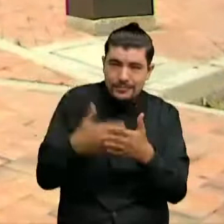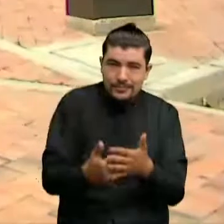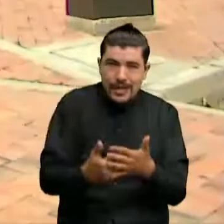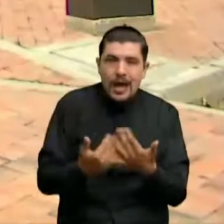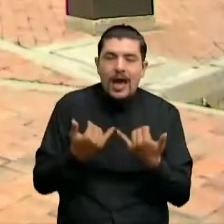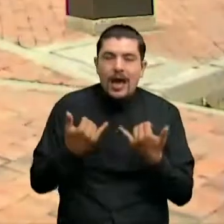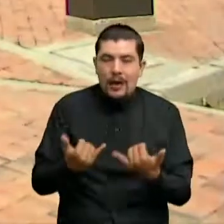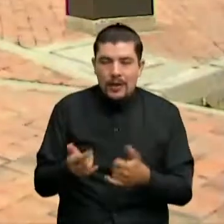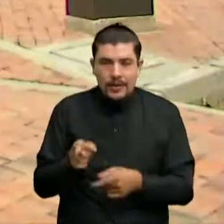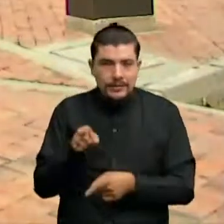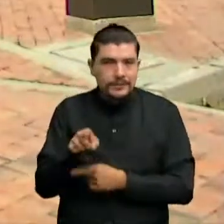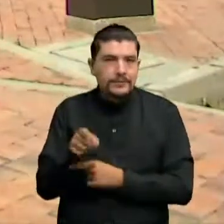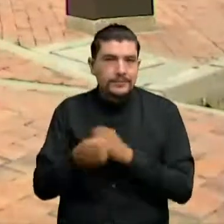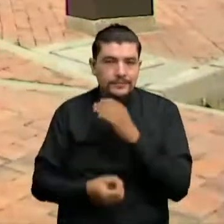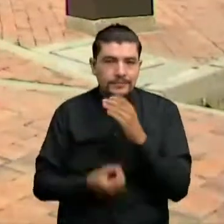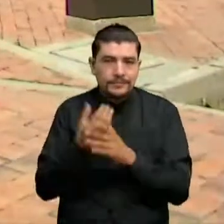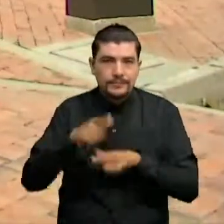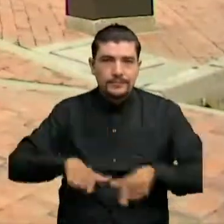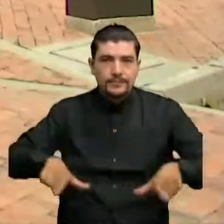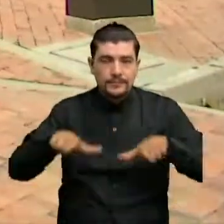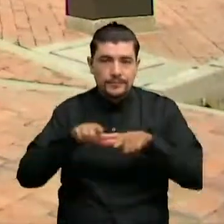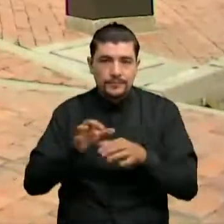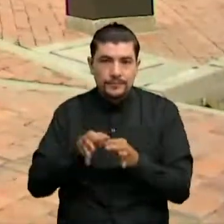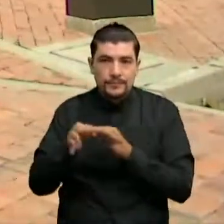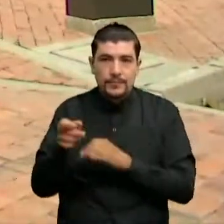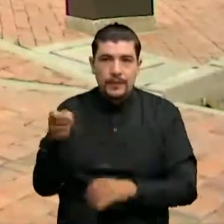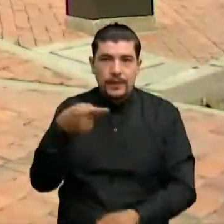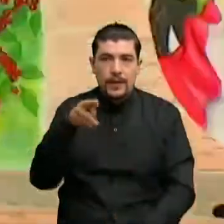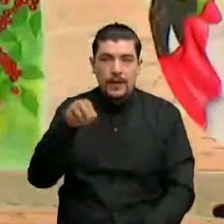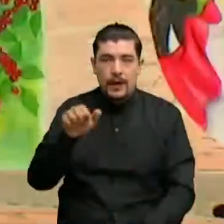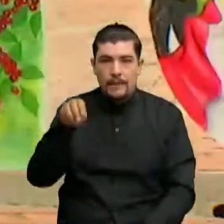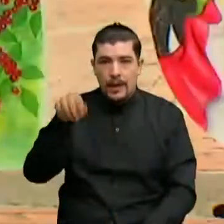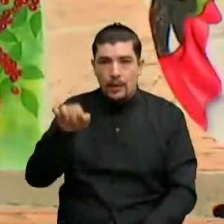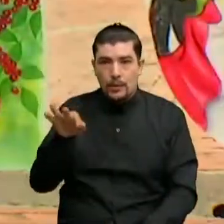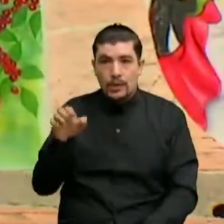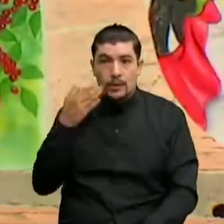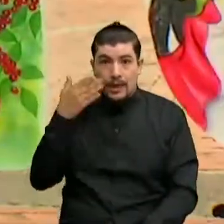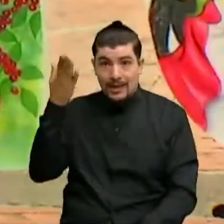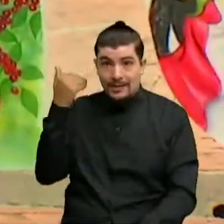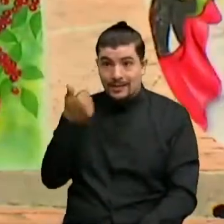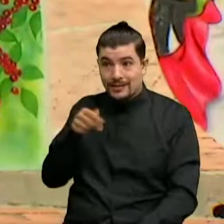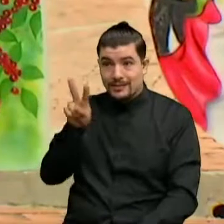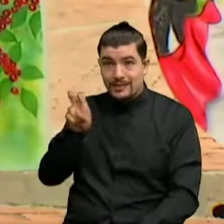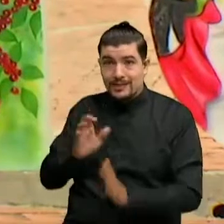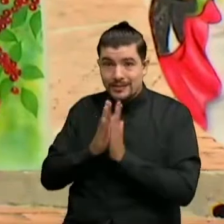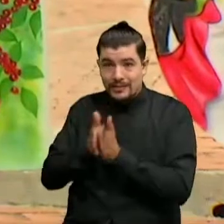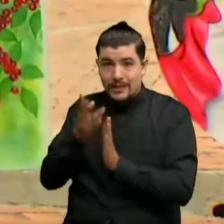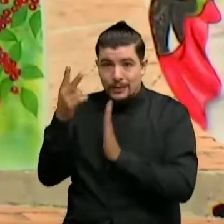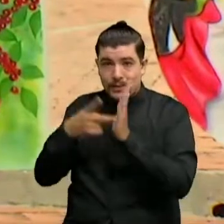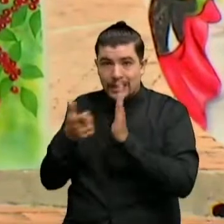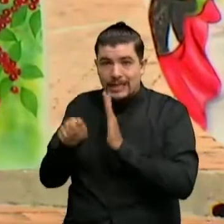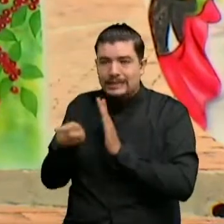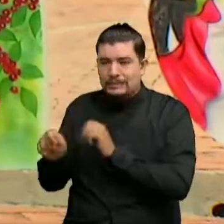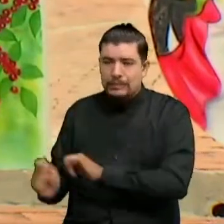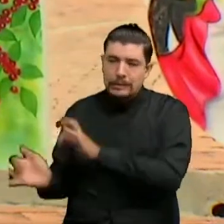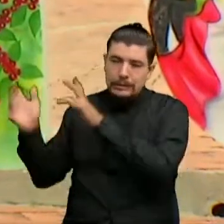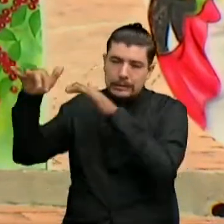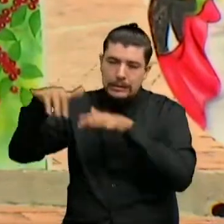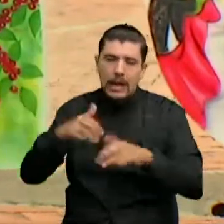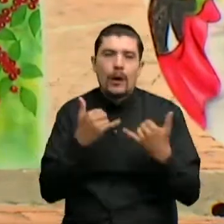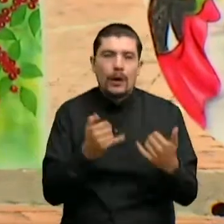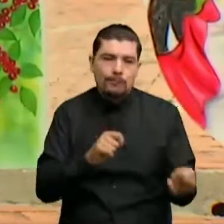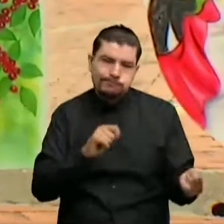De esta tragedia ocurrida el 17 de diciembre de 2010 Pues Gramalote renace Renace en el corazón de los